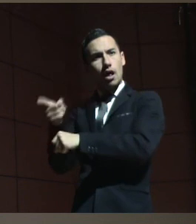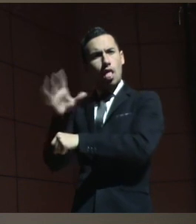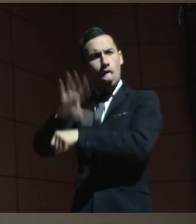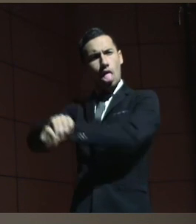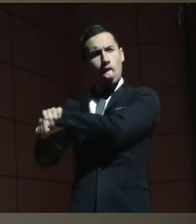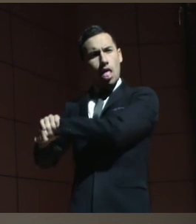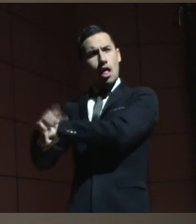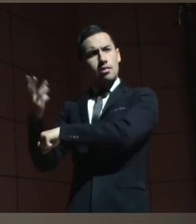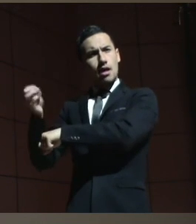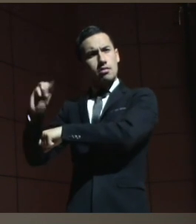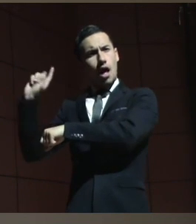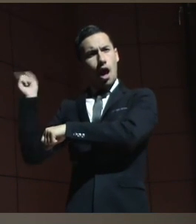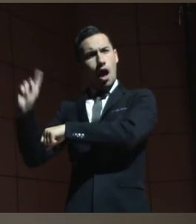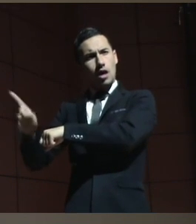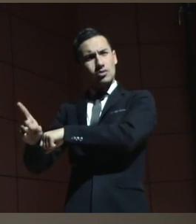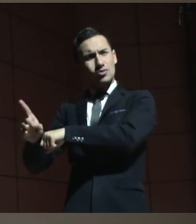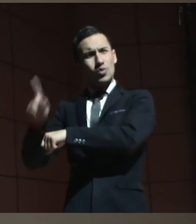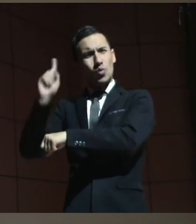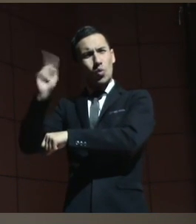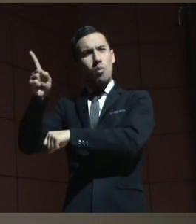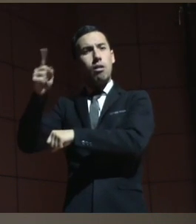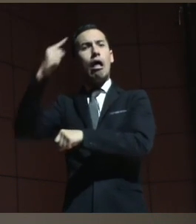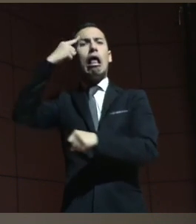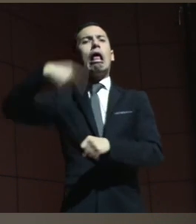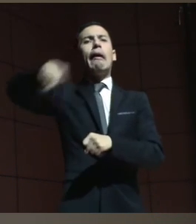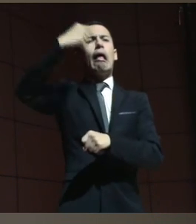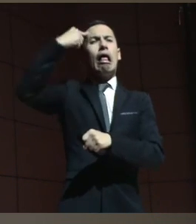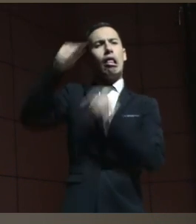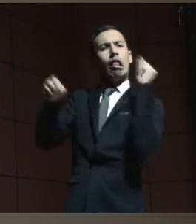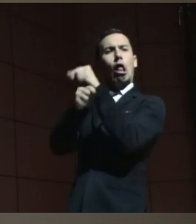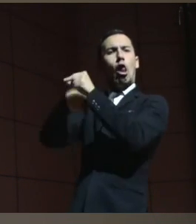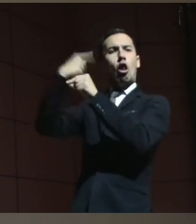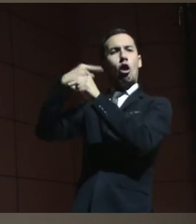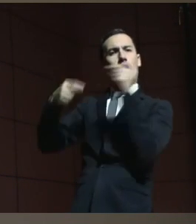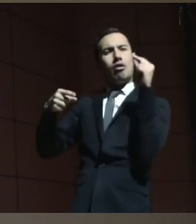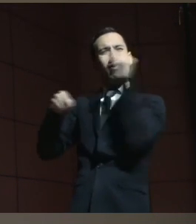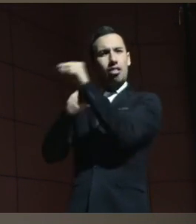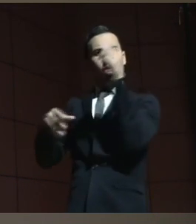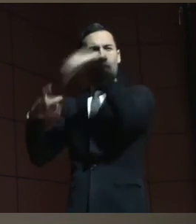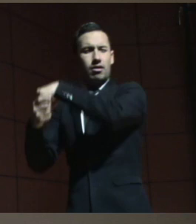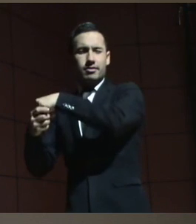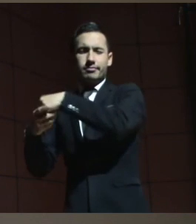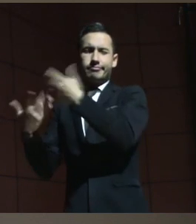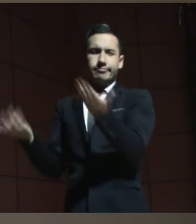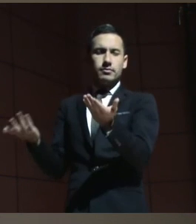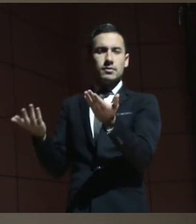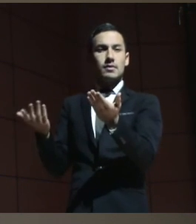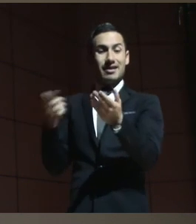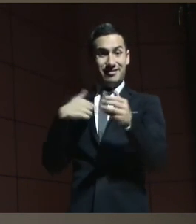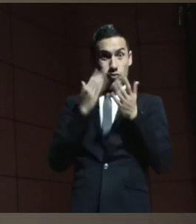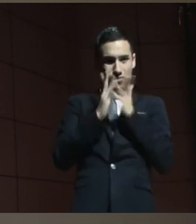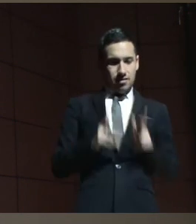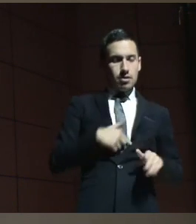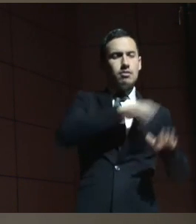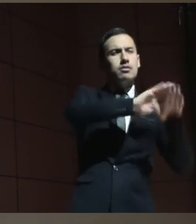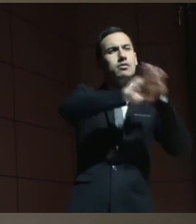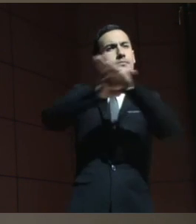encerrado 30 años por el juicio de la sociedad había dicho que recordemos que